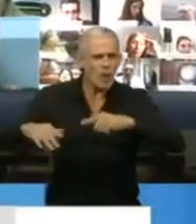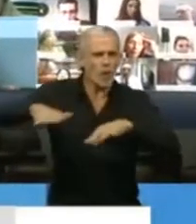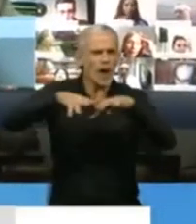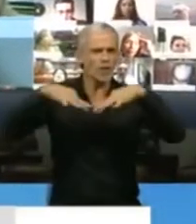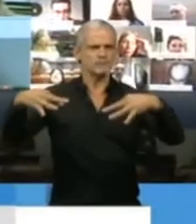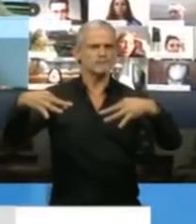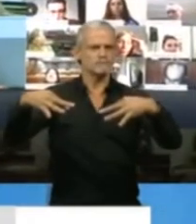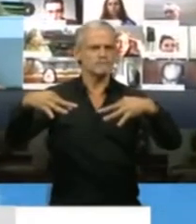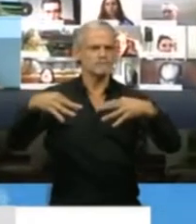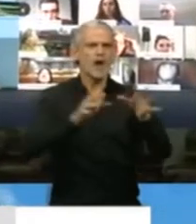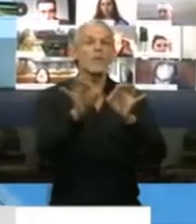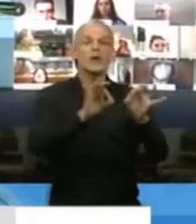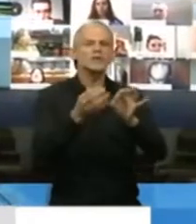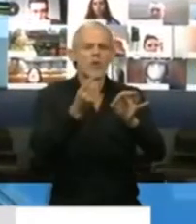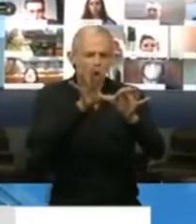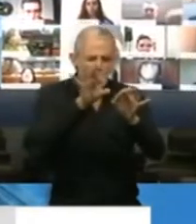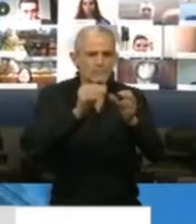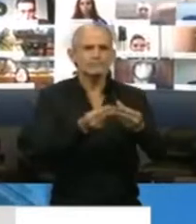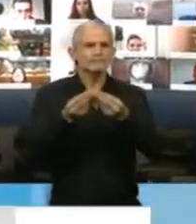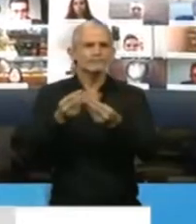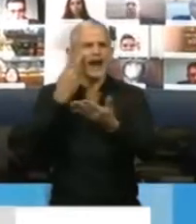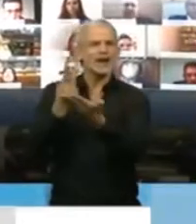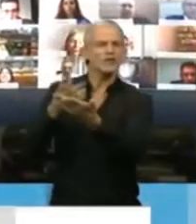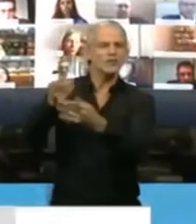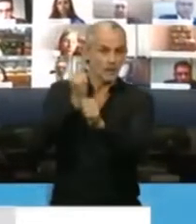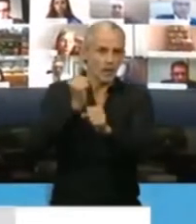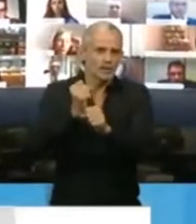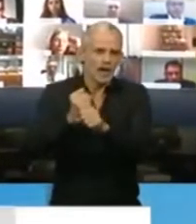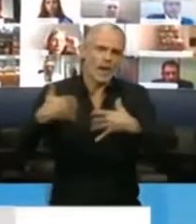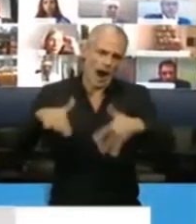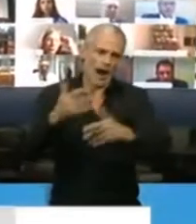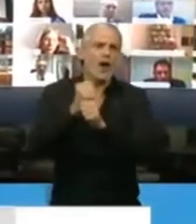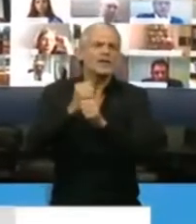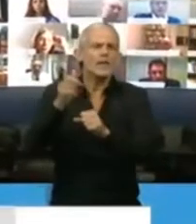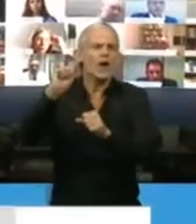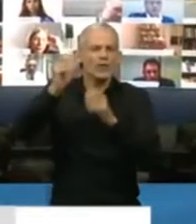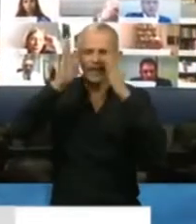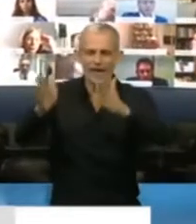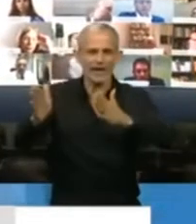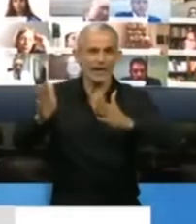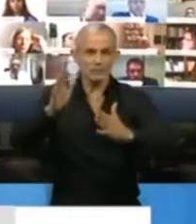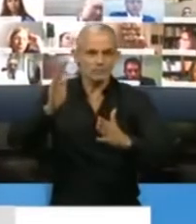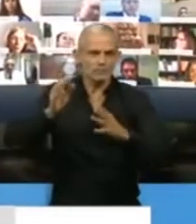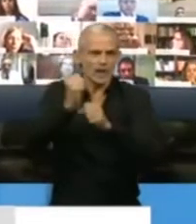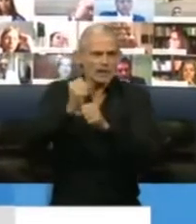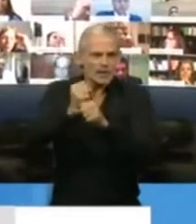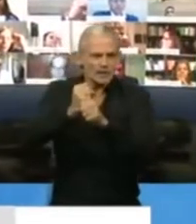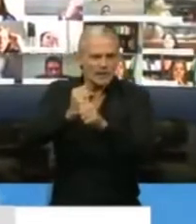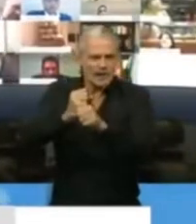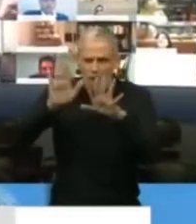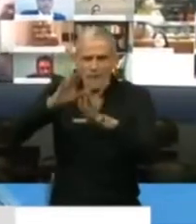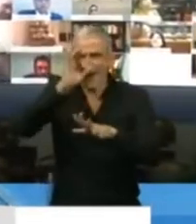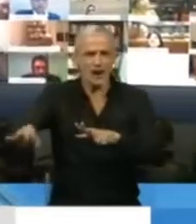este proyecto que reconoce el trabajo. El trabajo de los que nunca dejaron de trabajar para que nosotros